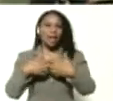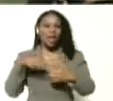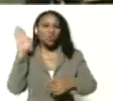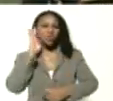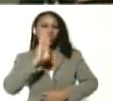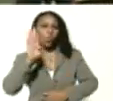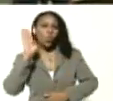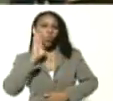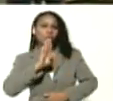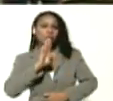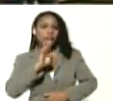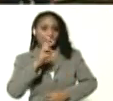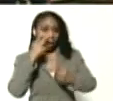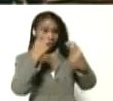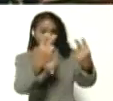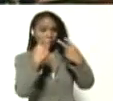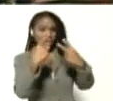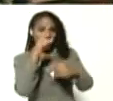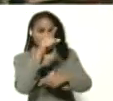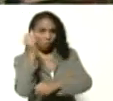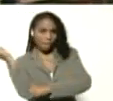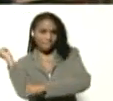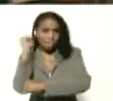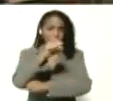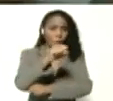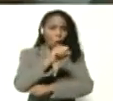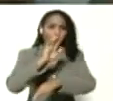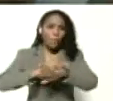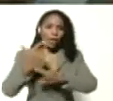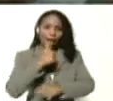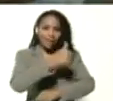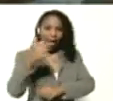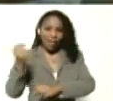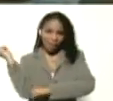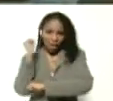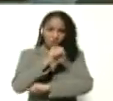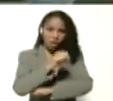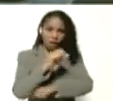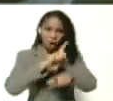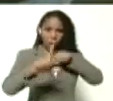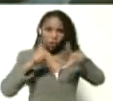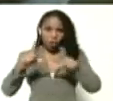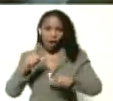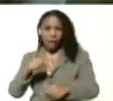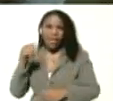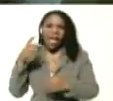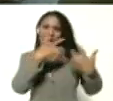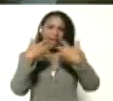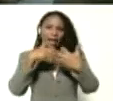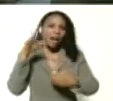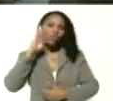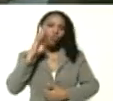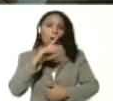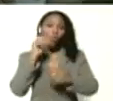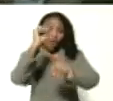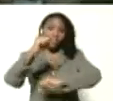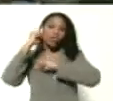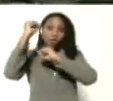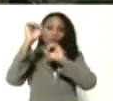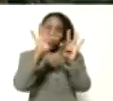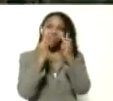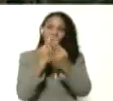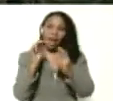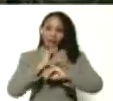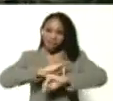sucia. Tomen nota de su derrota, porque cada derrota de los laboratorios de guerra sucia es una victoria de la familia, de la